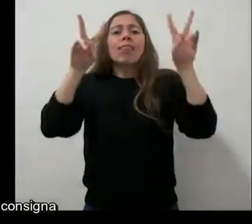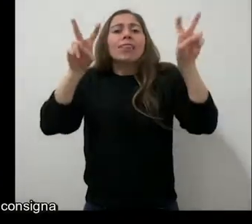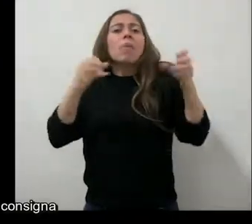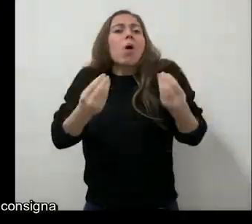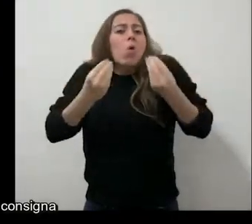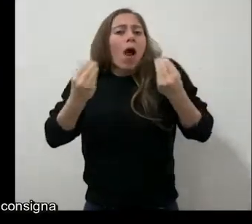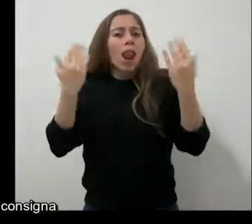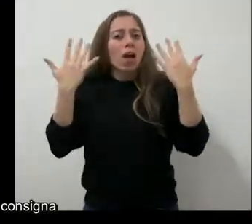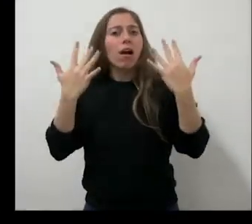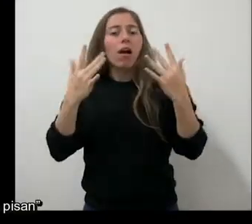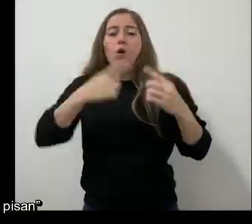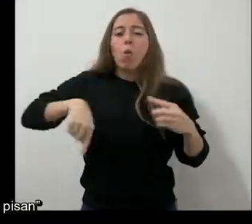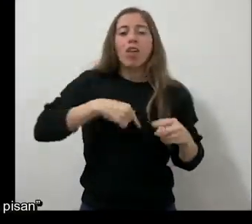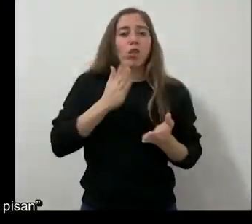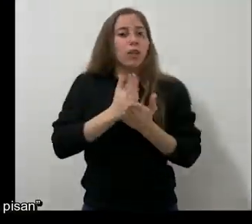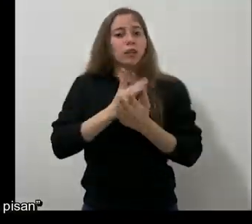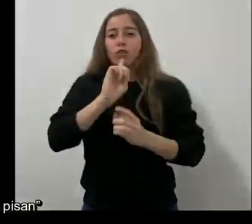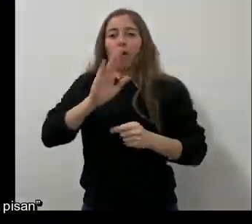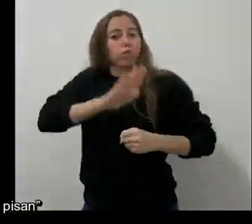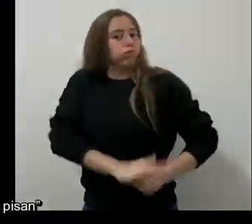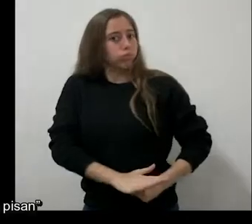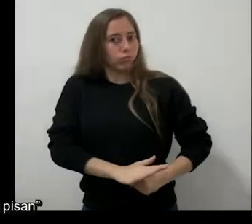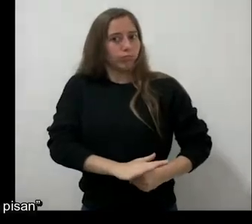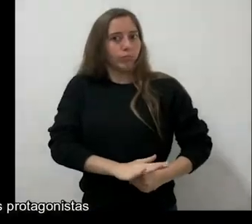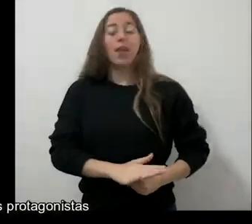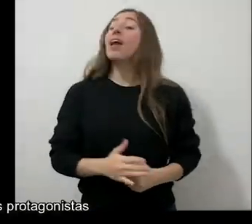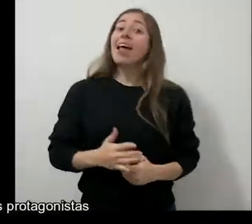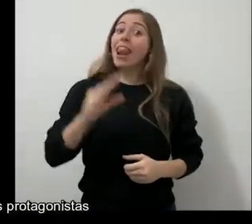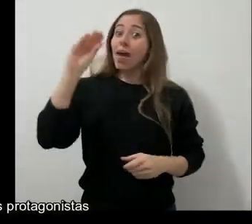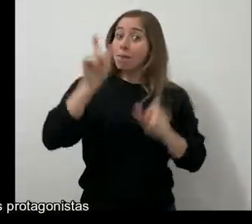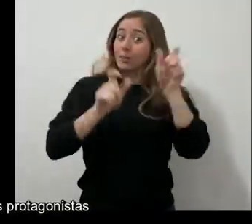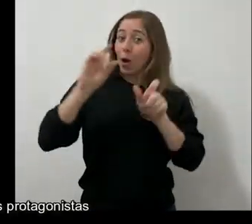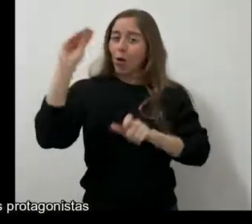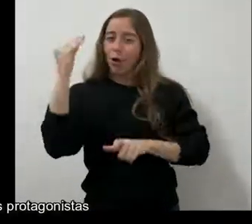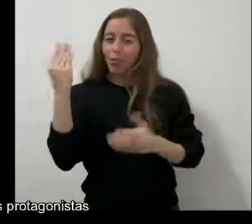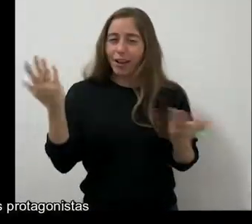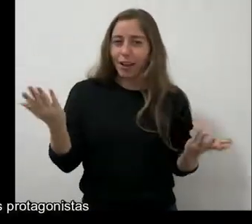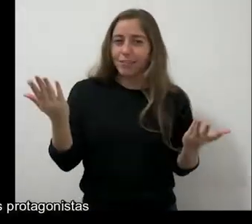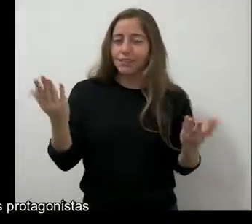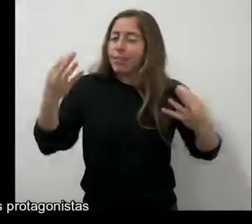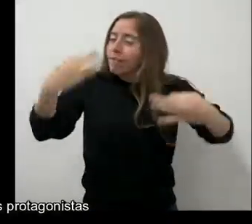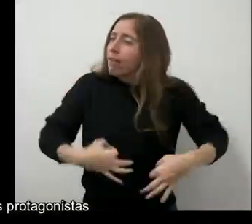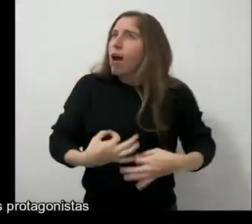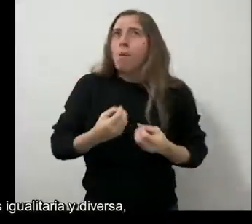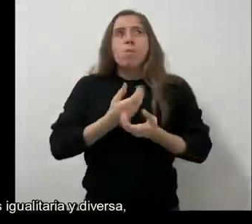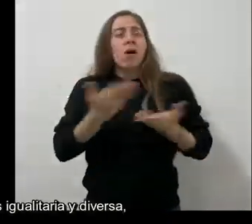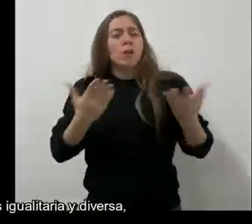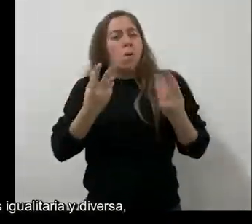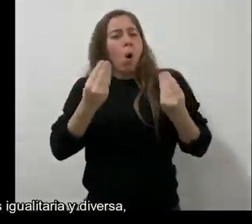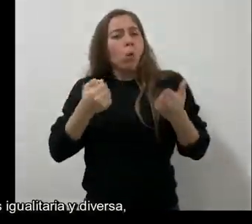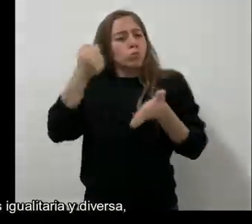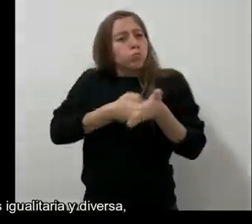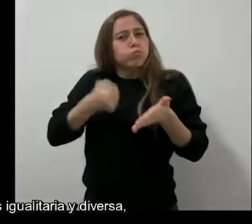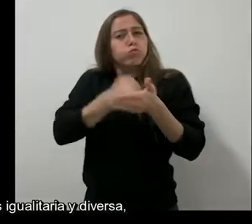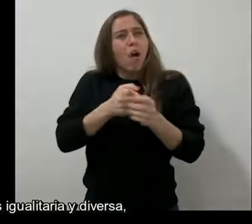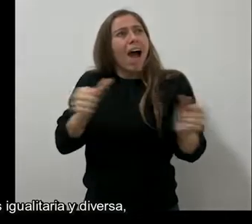derechos no se pisan. Las juventudes uruguayas son las protagonistas en la construcción